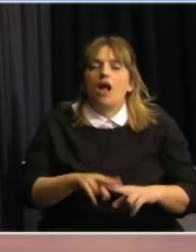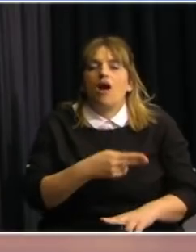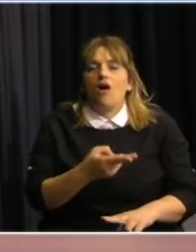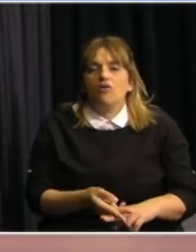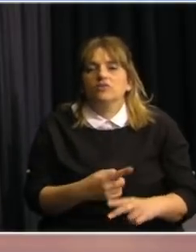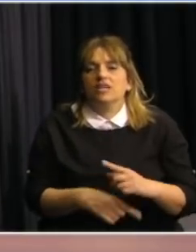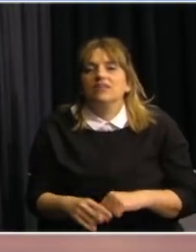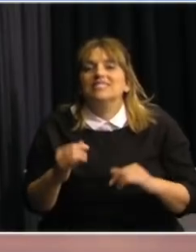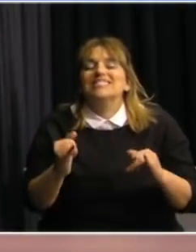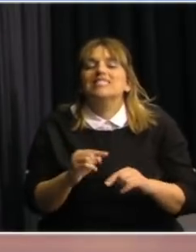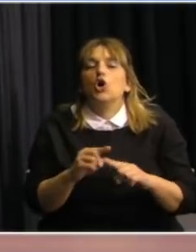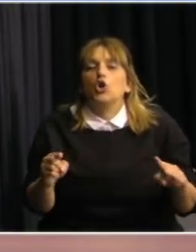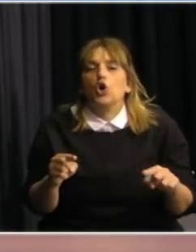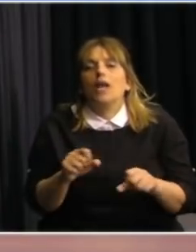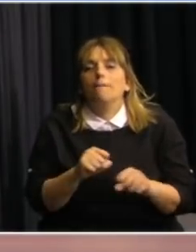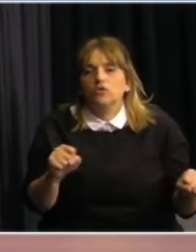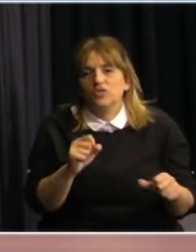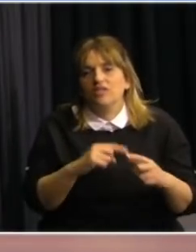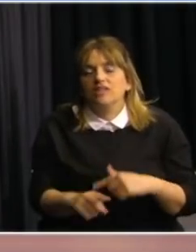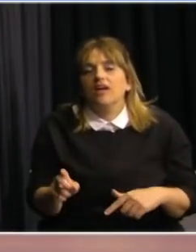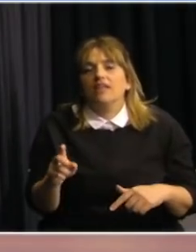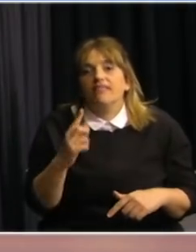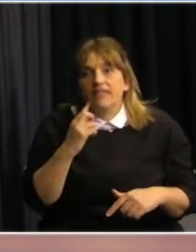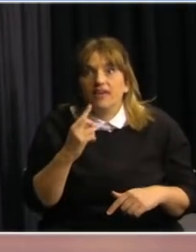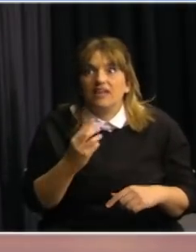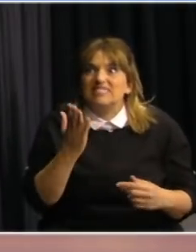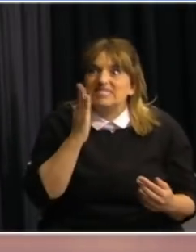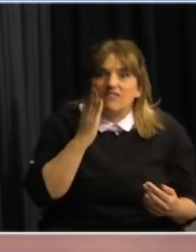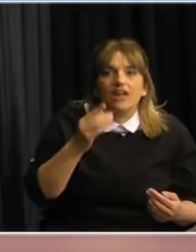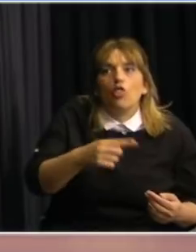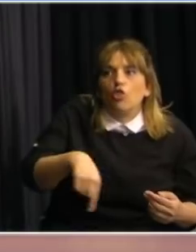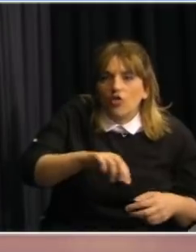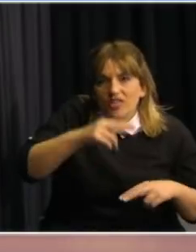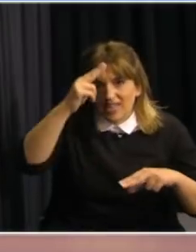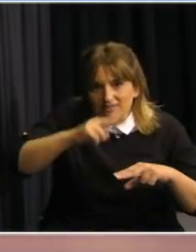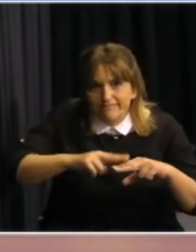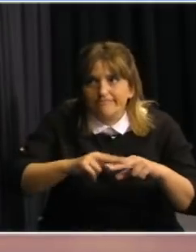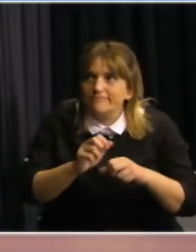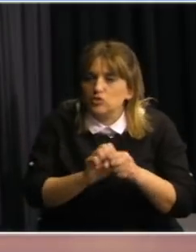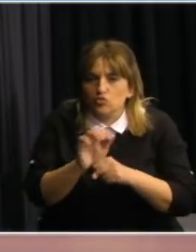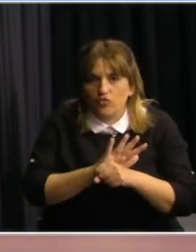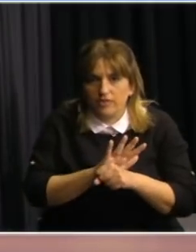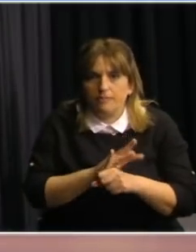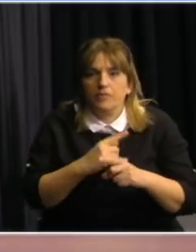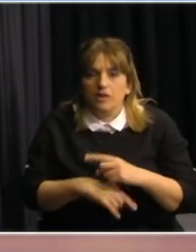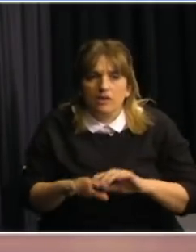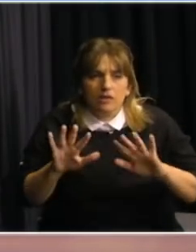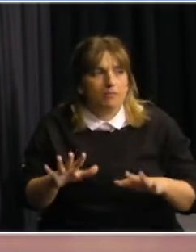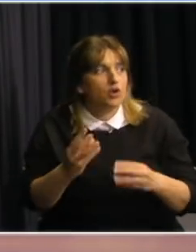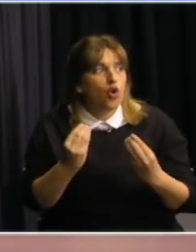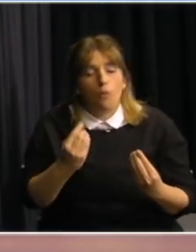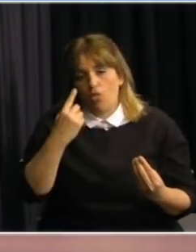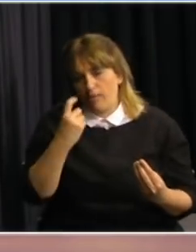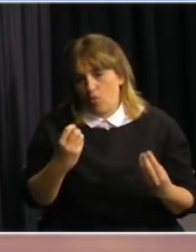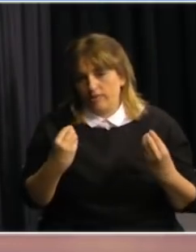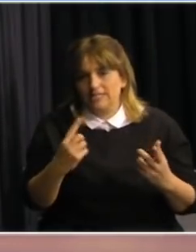criterio, está o no desbordada la capacidad de rastreo. Y si bien estuvo exigida, hasta ahora no ha estado desbordada. ¿Cómo nos damos cuenta? Bueno,